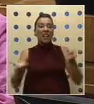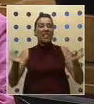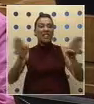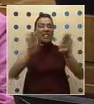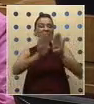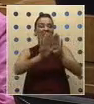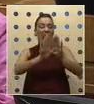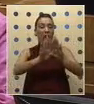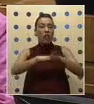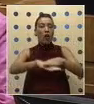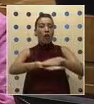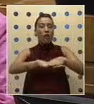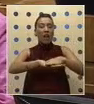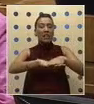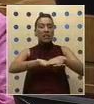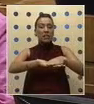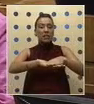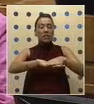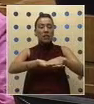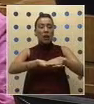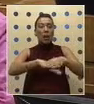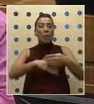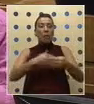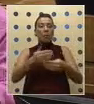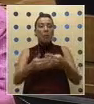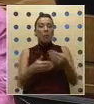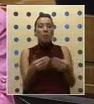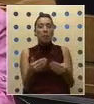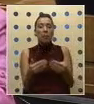vacío, aparece un proceso de,